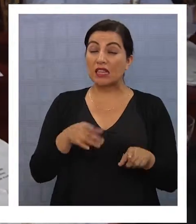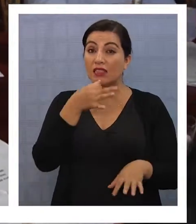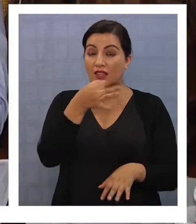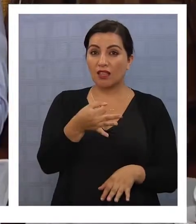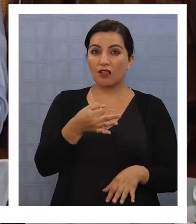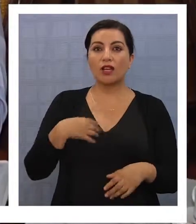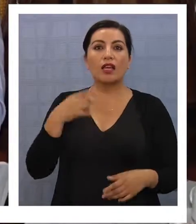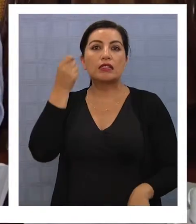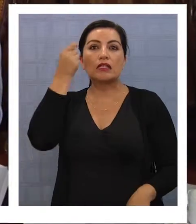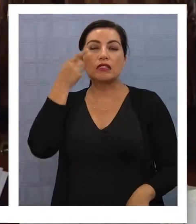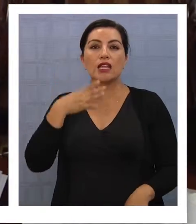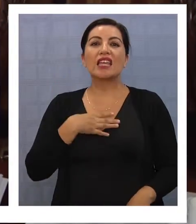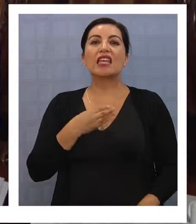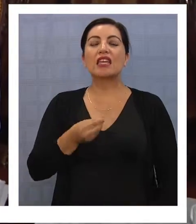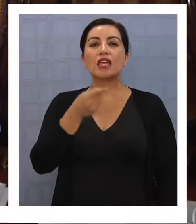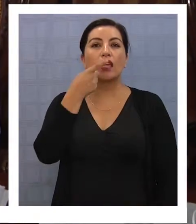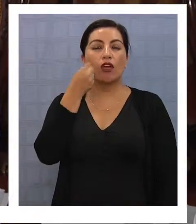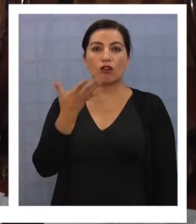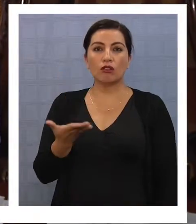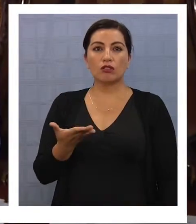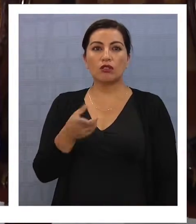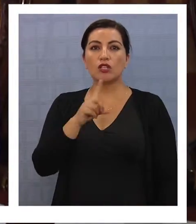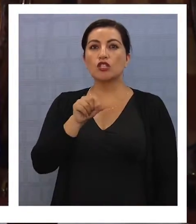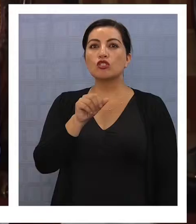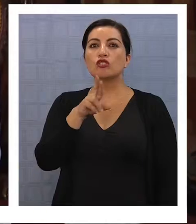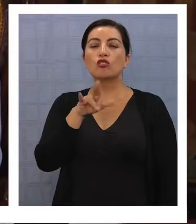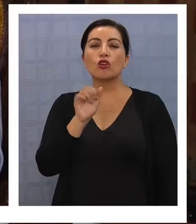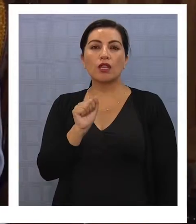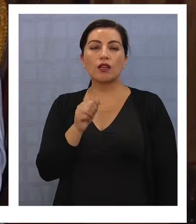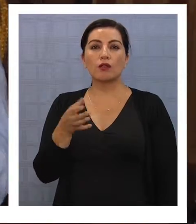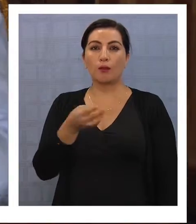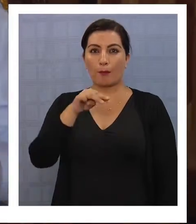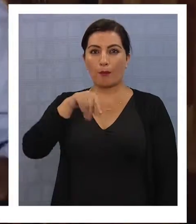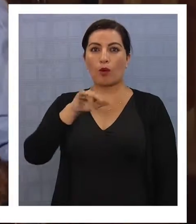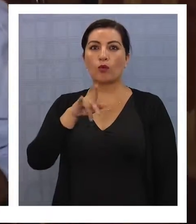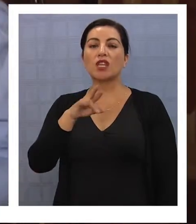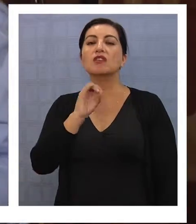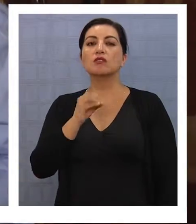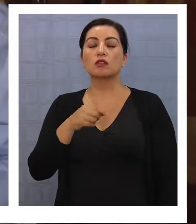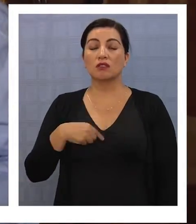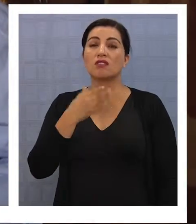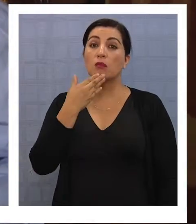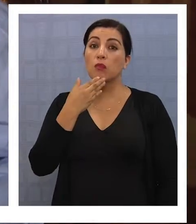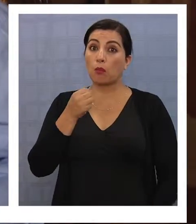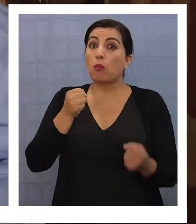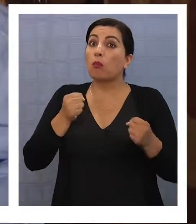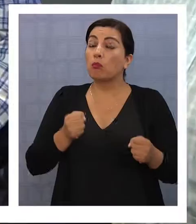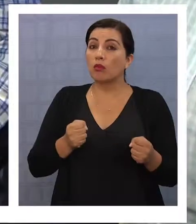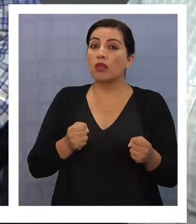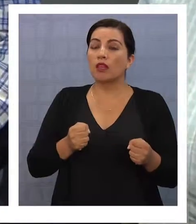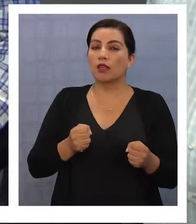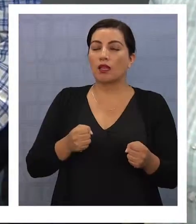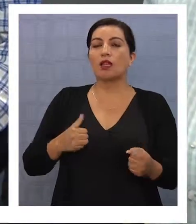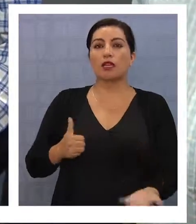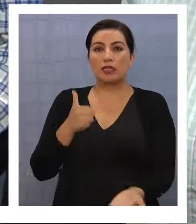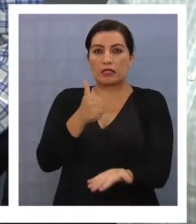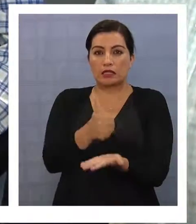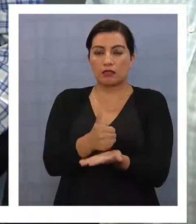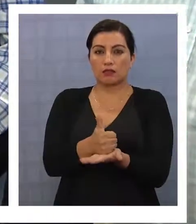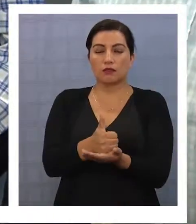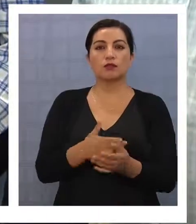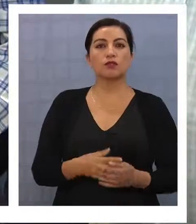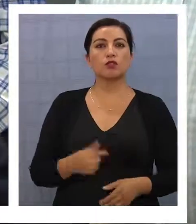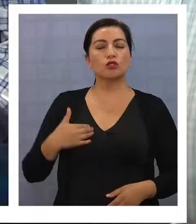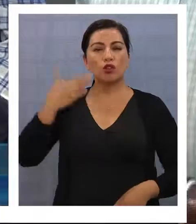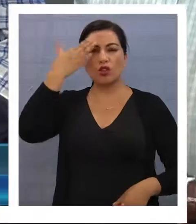que es su hijo, el concejal Mauricio Soria, que tendría las mayores posibilidades para la alcaldía. Creí que era